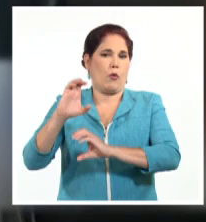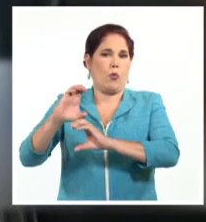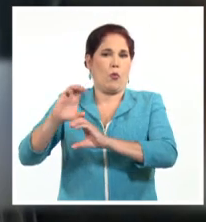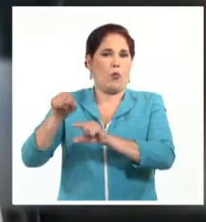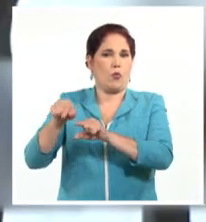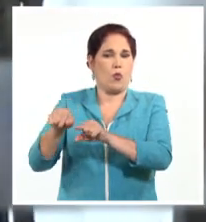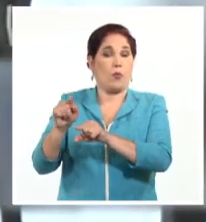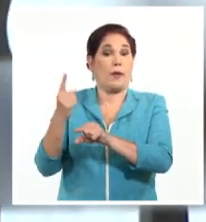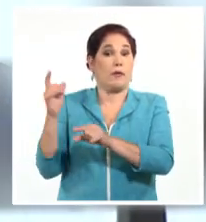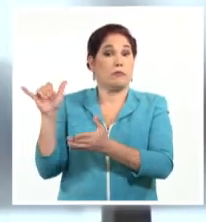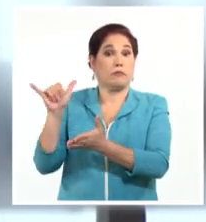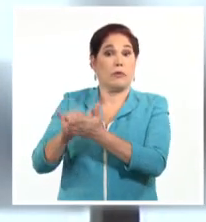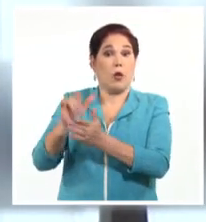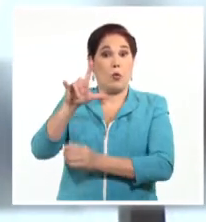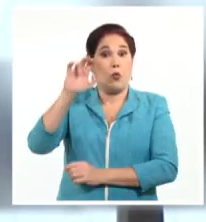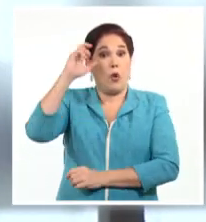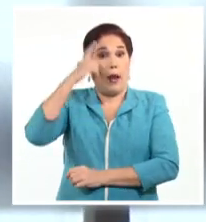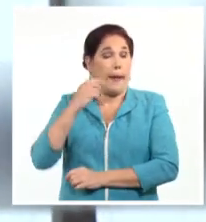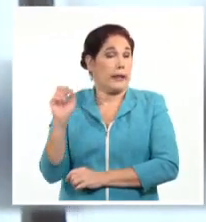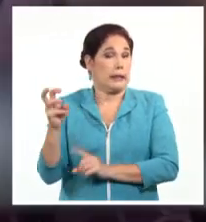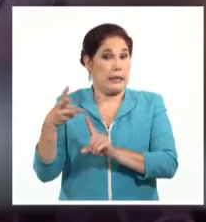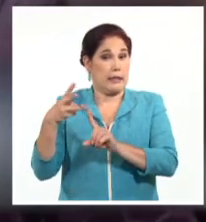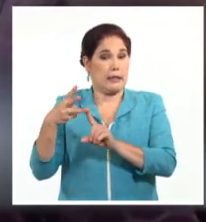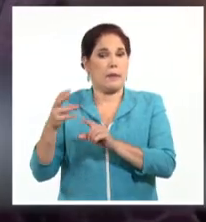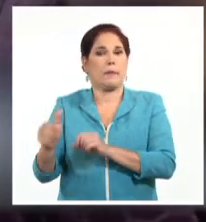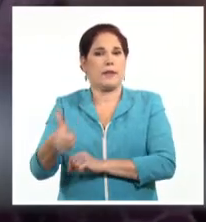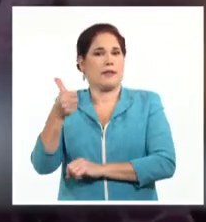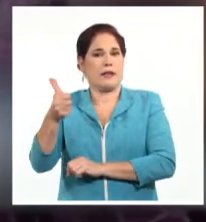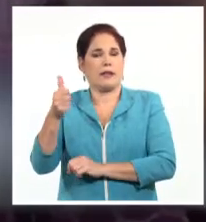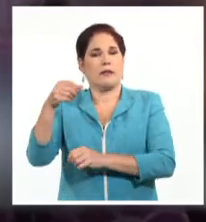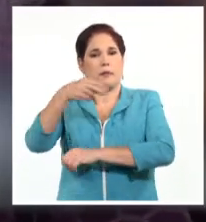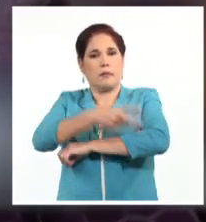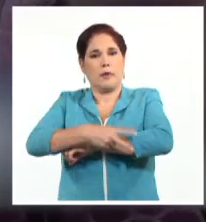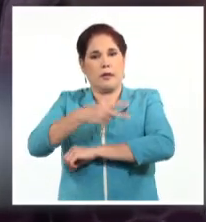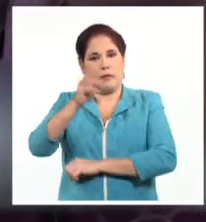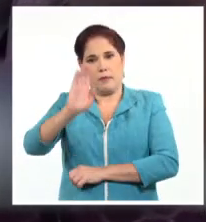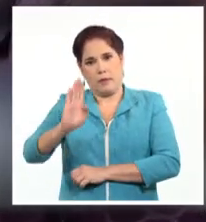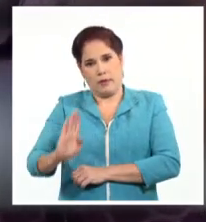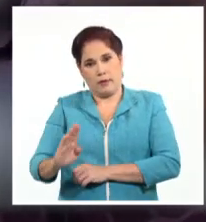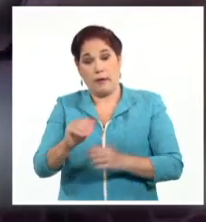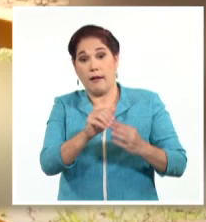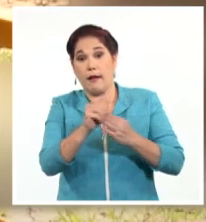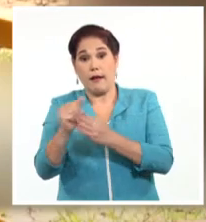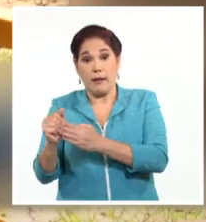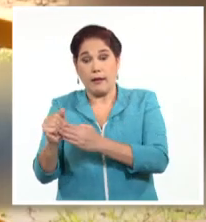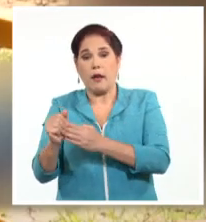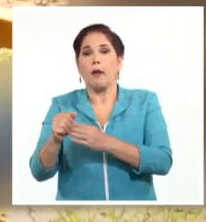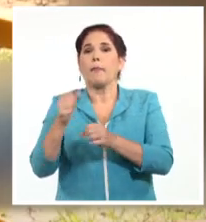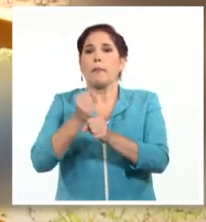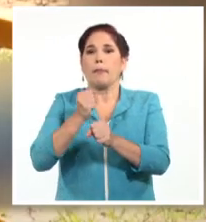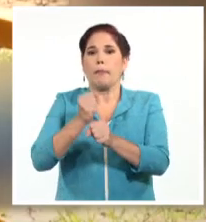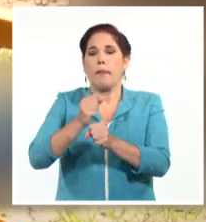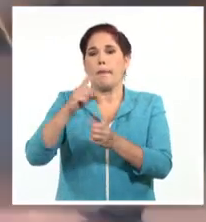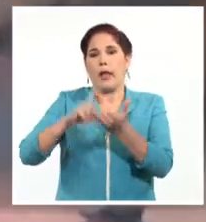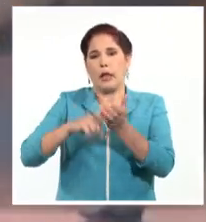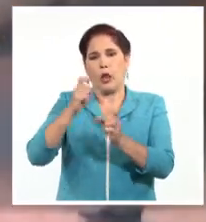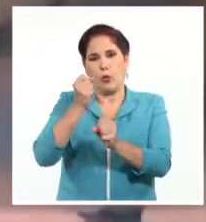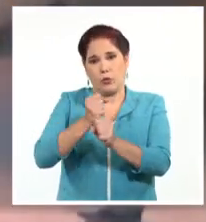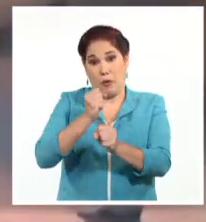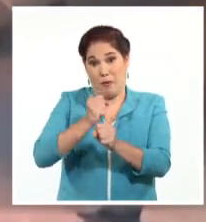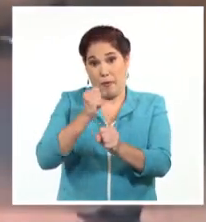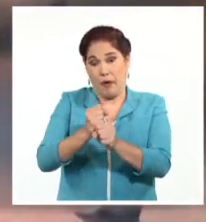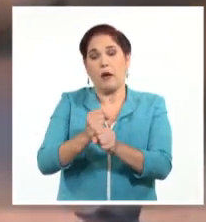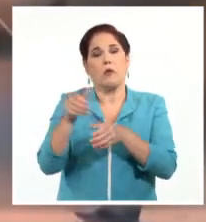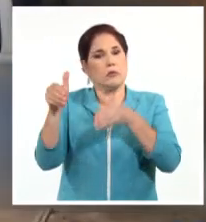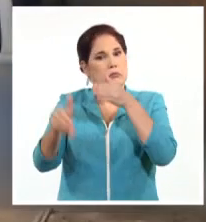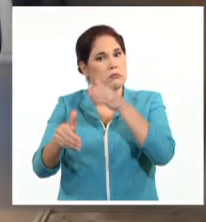es el primero de Lula tras asumir por tercera vez la presidencia de Brasil. El líder del PT también llega a Argentina para discutir temas de la